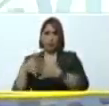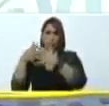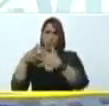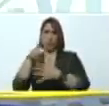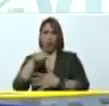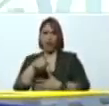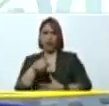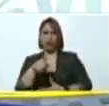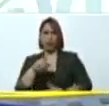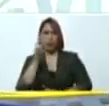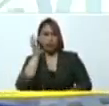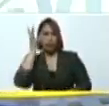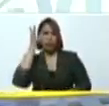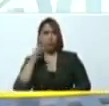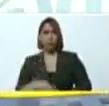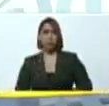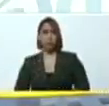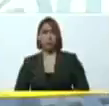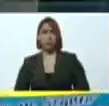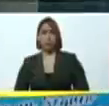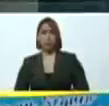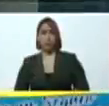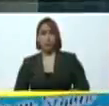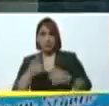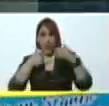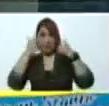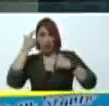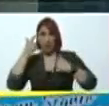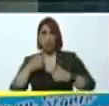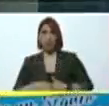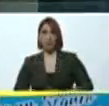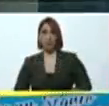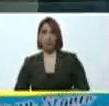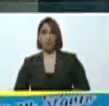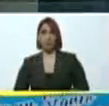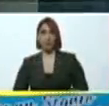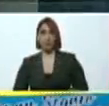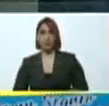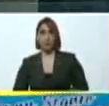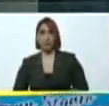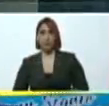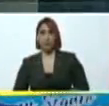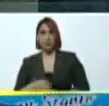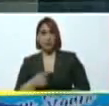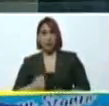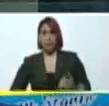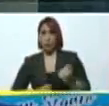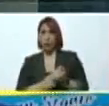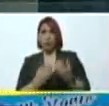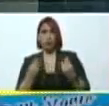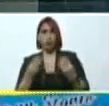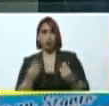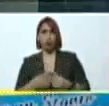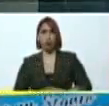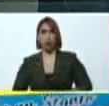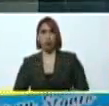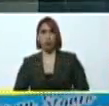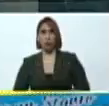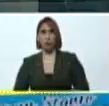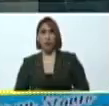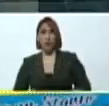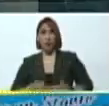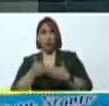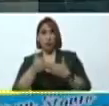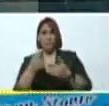fondo creado por Hugo Chávez fría y sirvió de mucho, mucho, pero mucho para ayudar